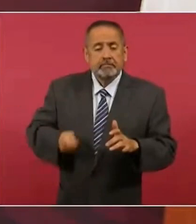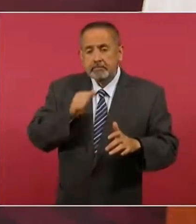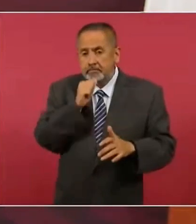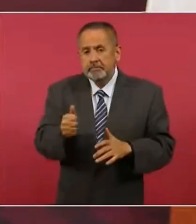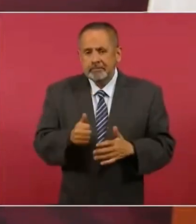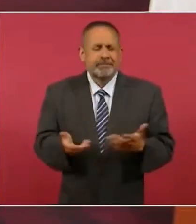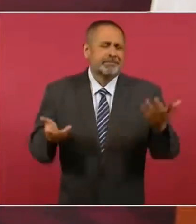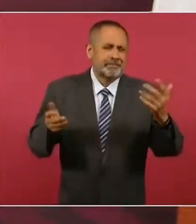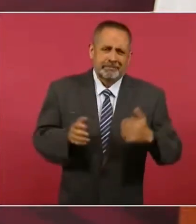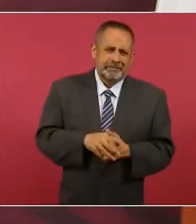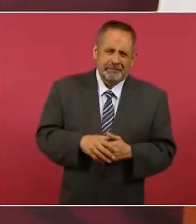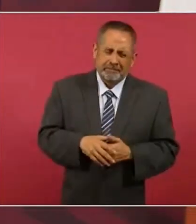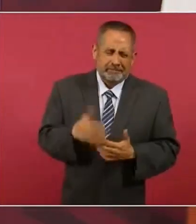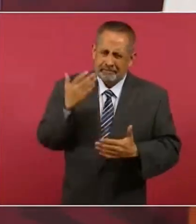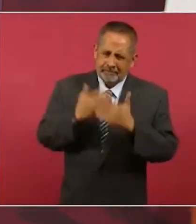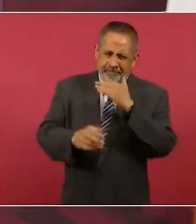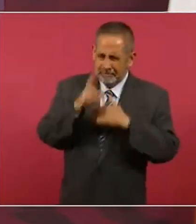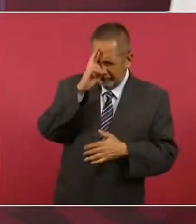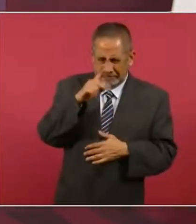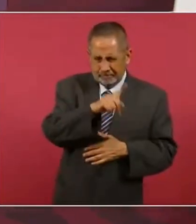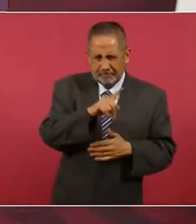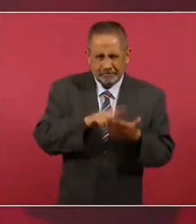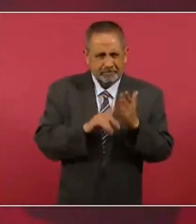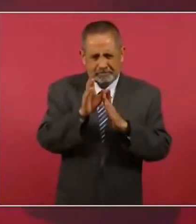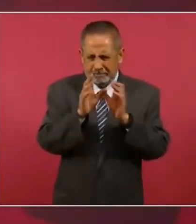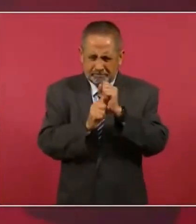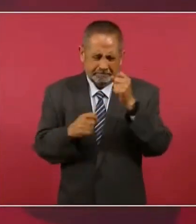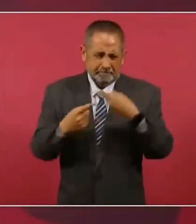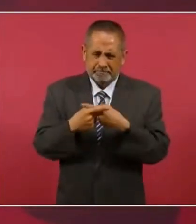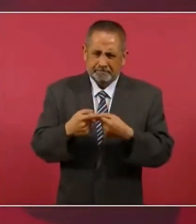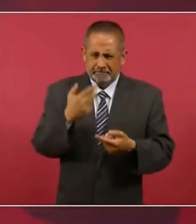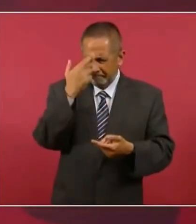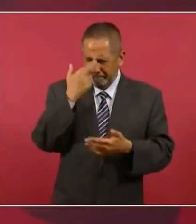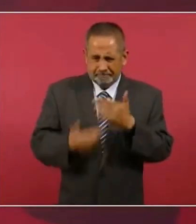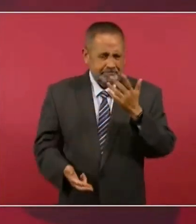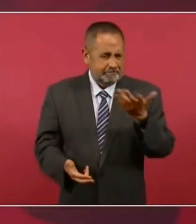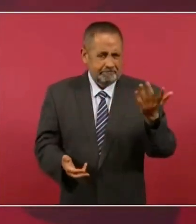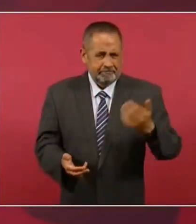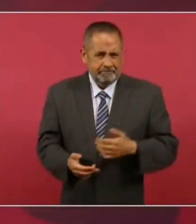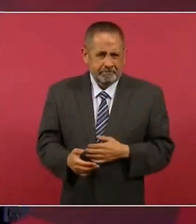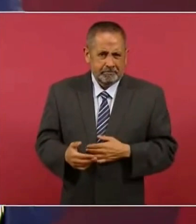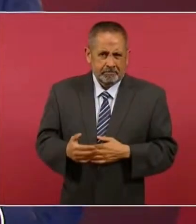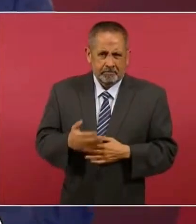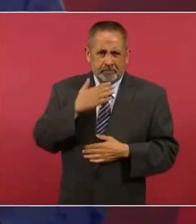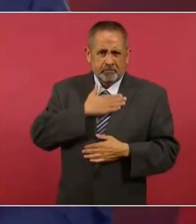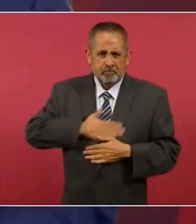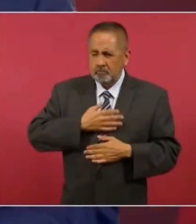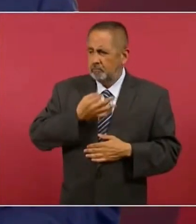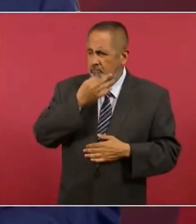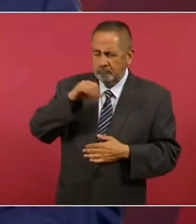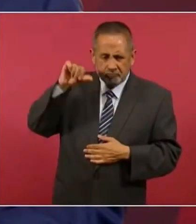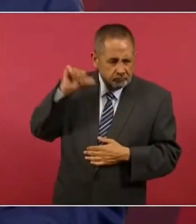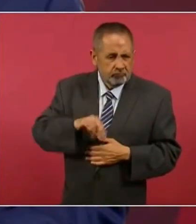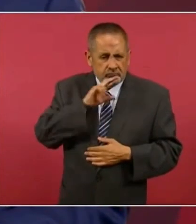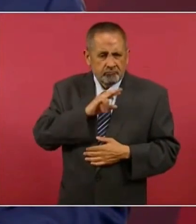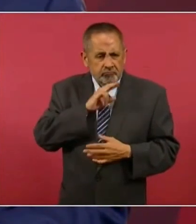Es una violación además a la Constitución. No hay justicia espledita